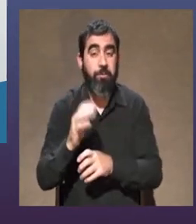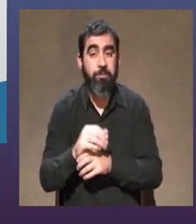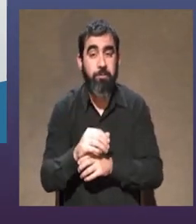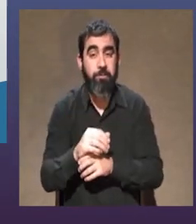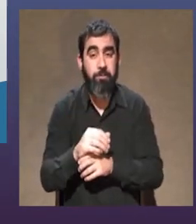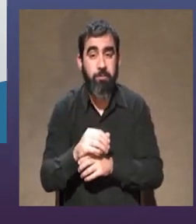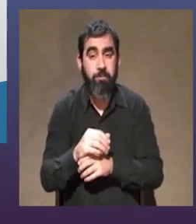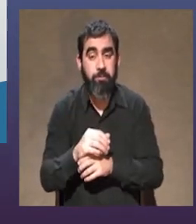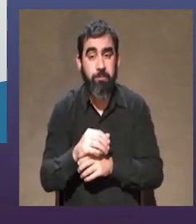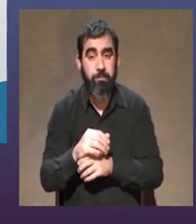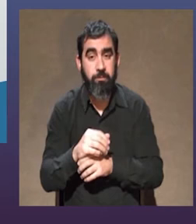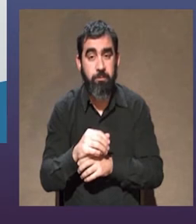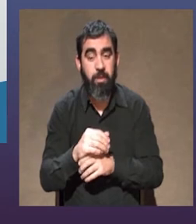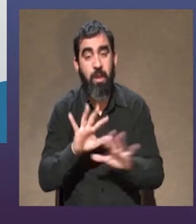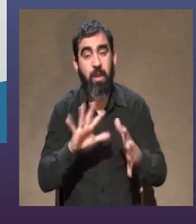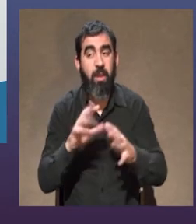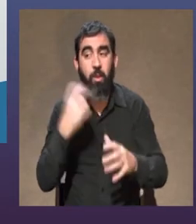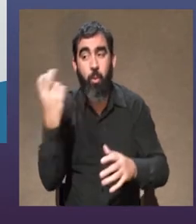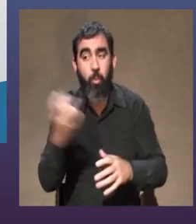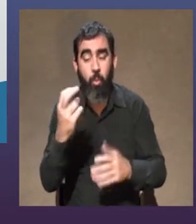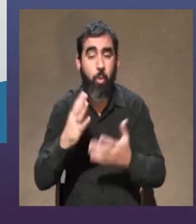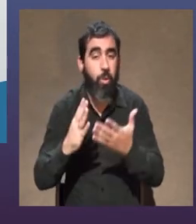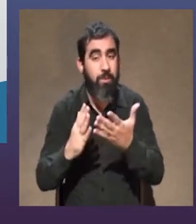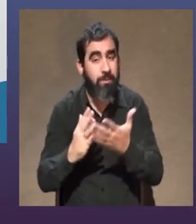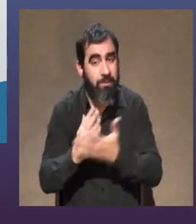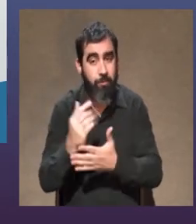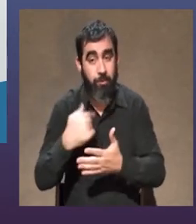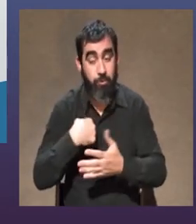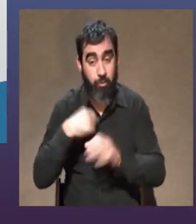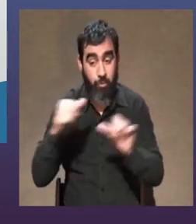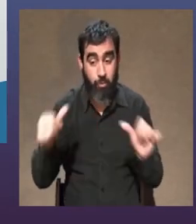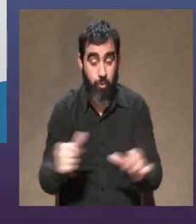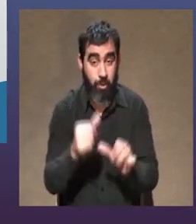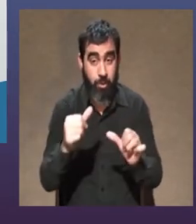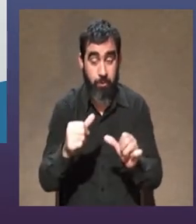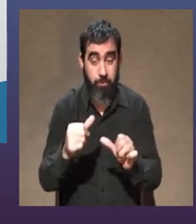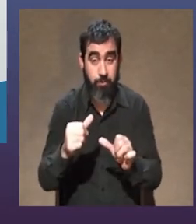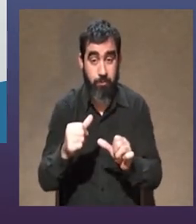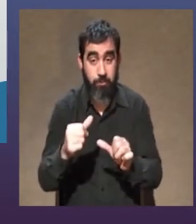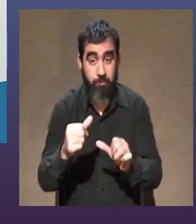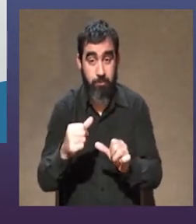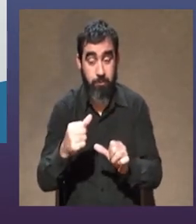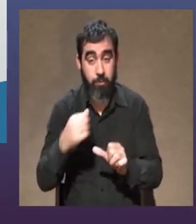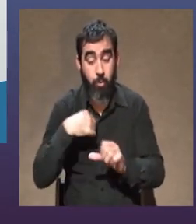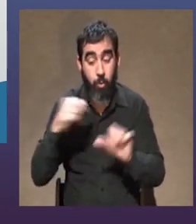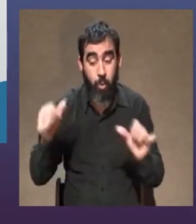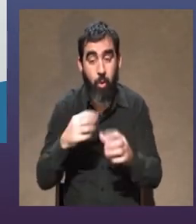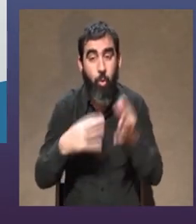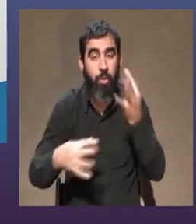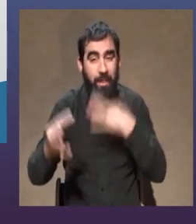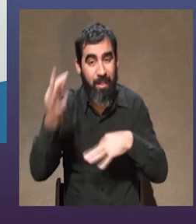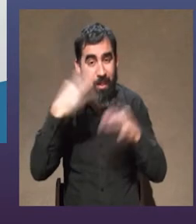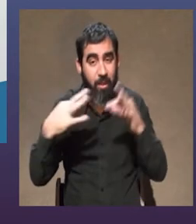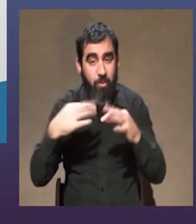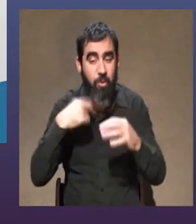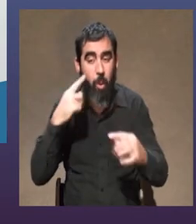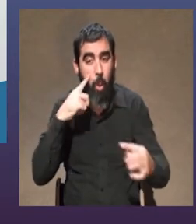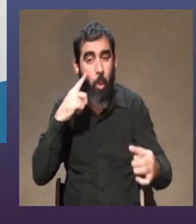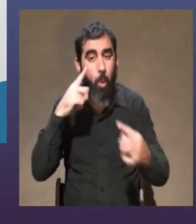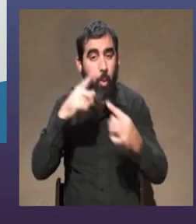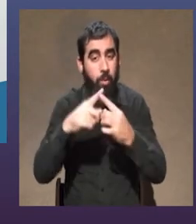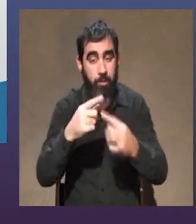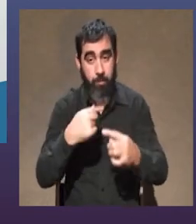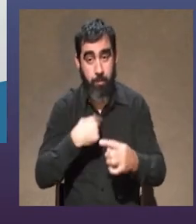busco cada vez que estoy, o que me pongo a hacer teatro, digamos, y